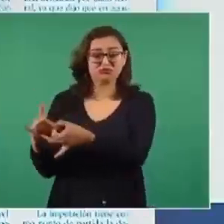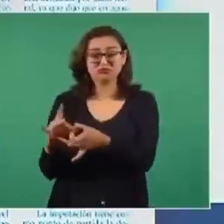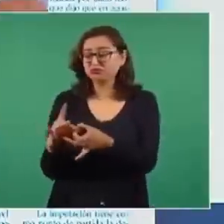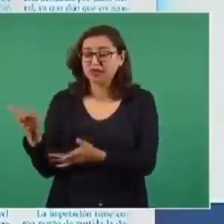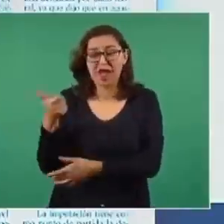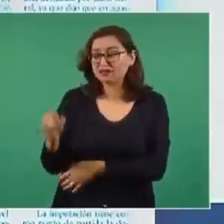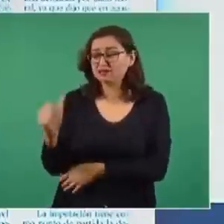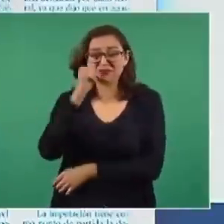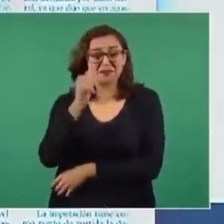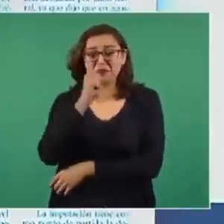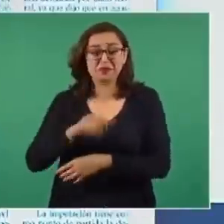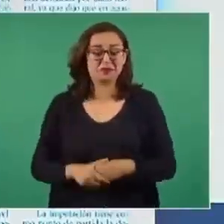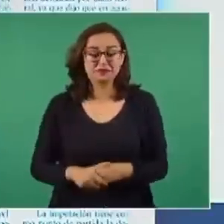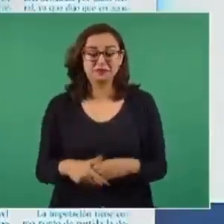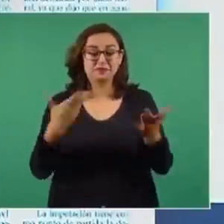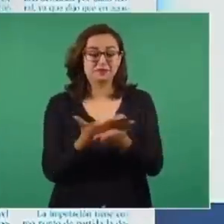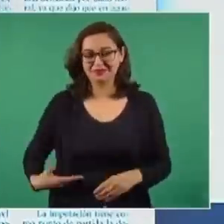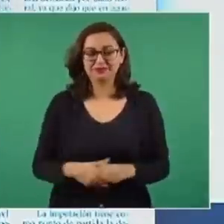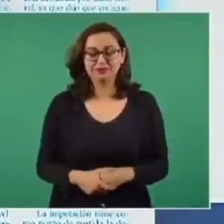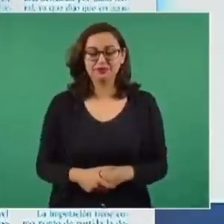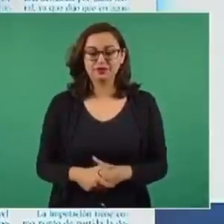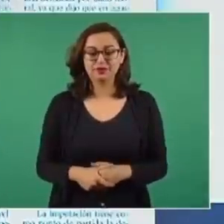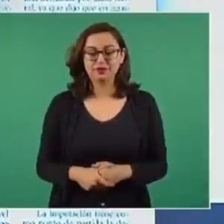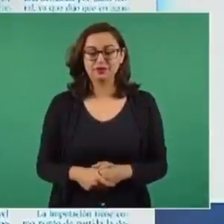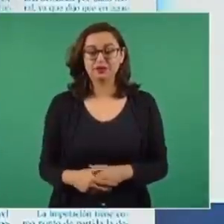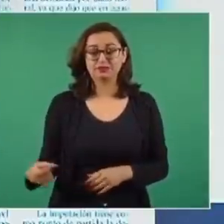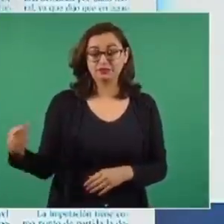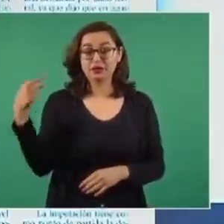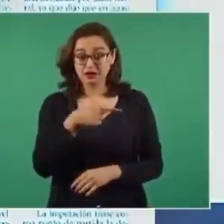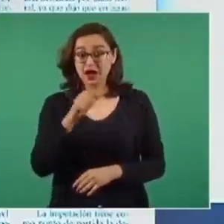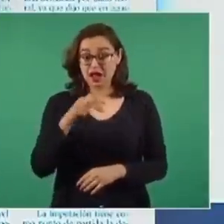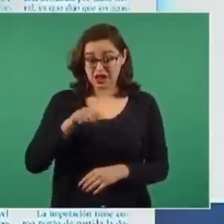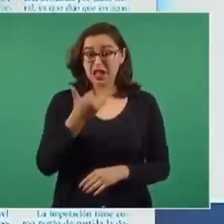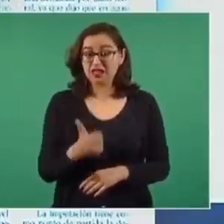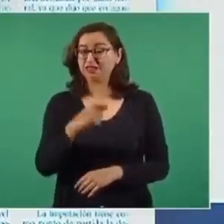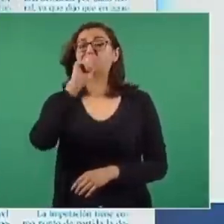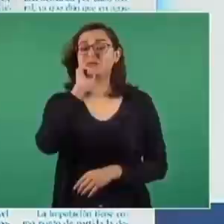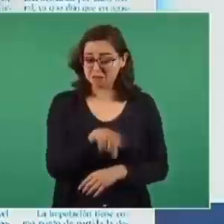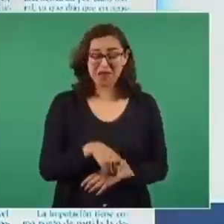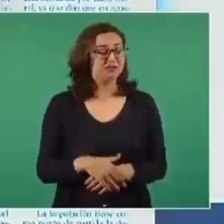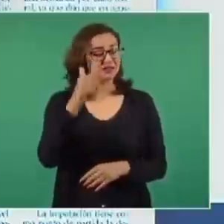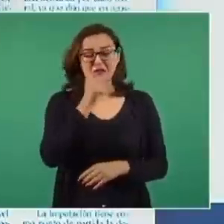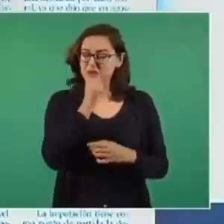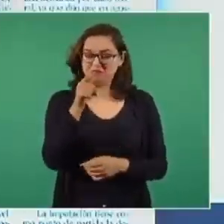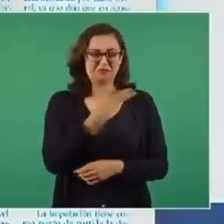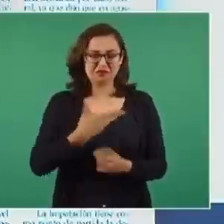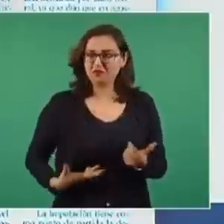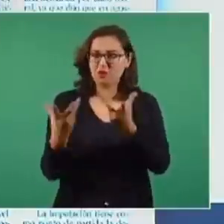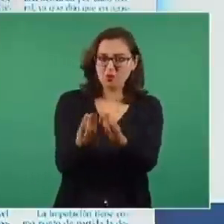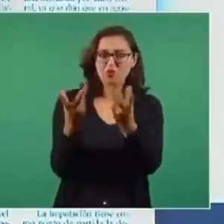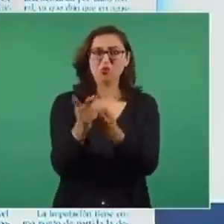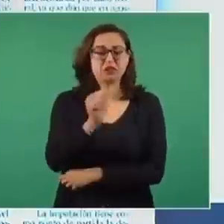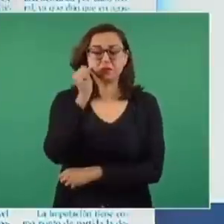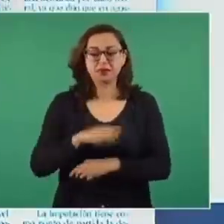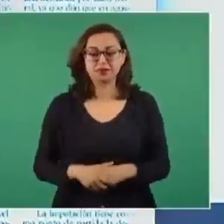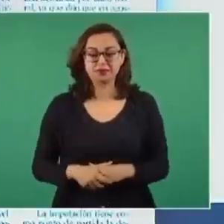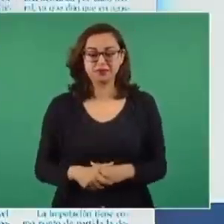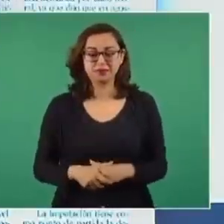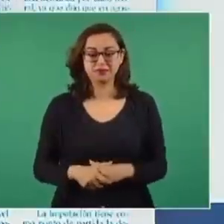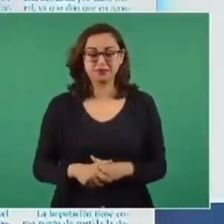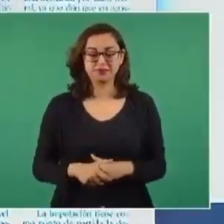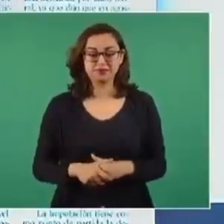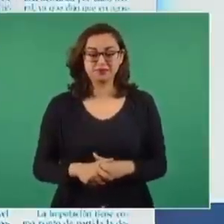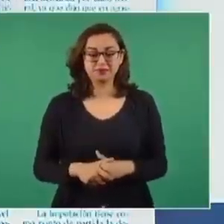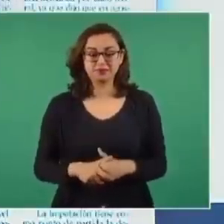de ahora es lo mismo. Este señor también iba a Los Pinos y tenía muy buena relación con Peña Nieto. Entonces